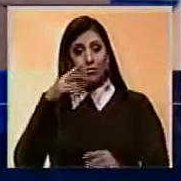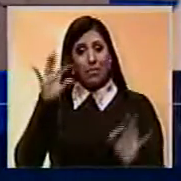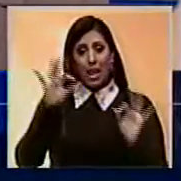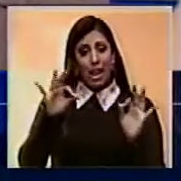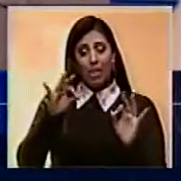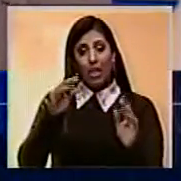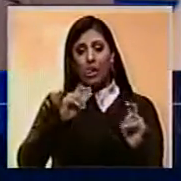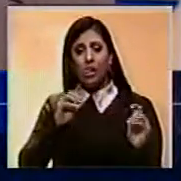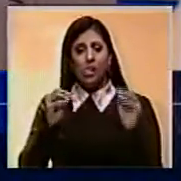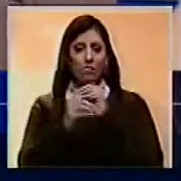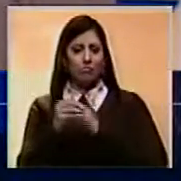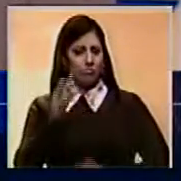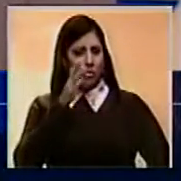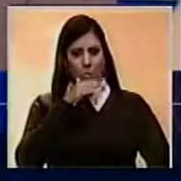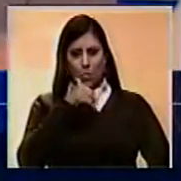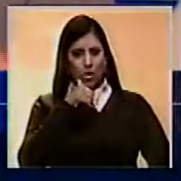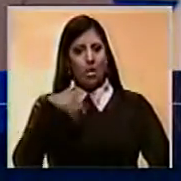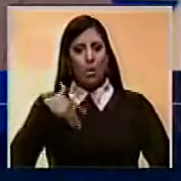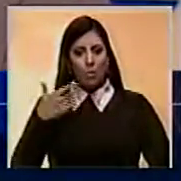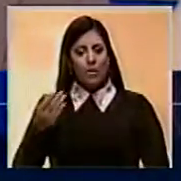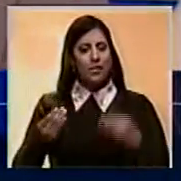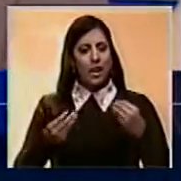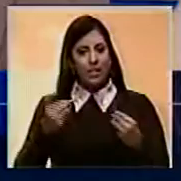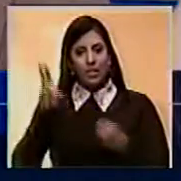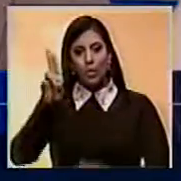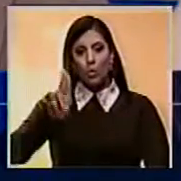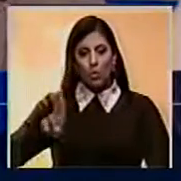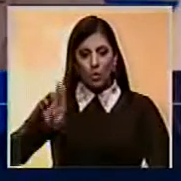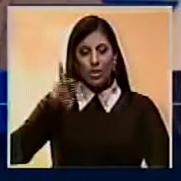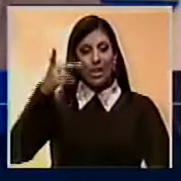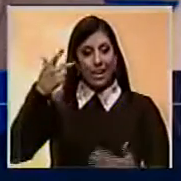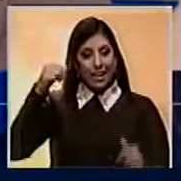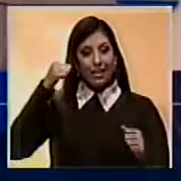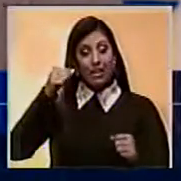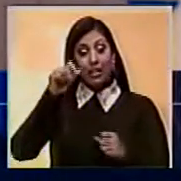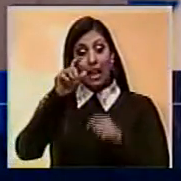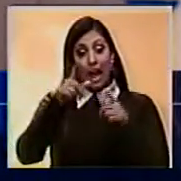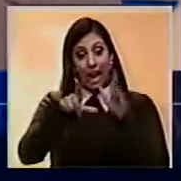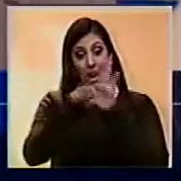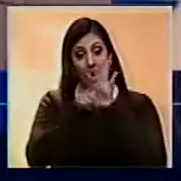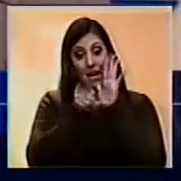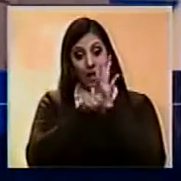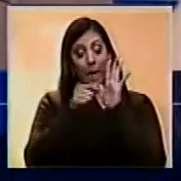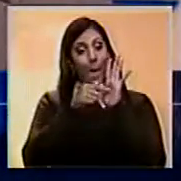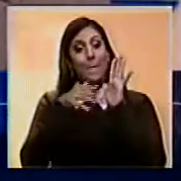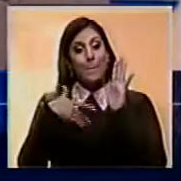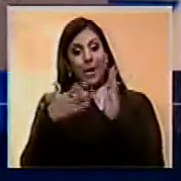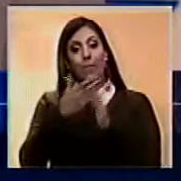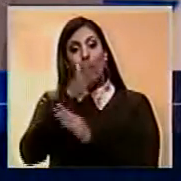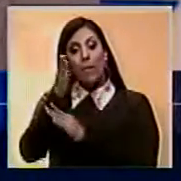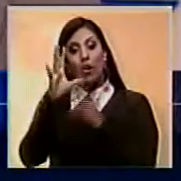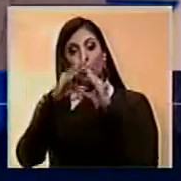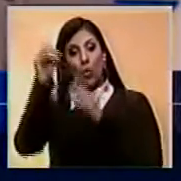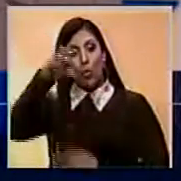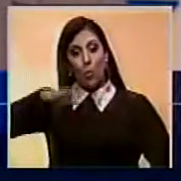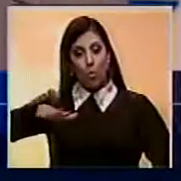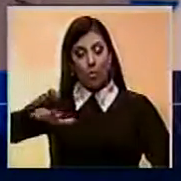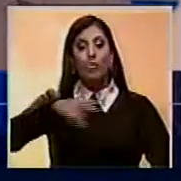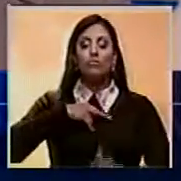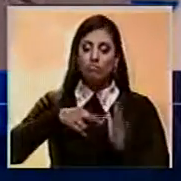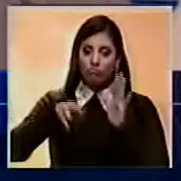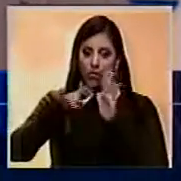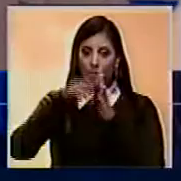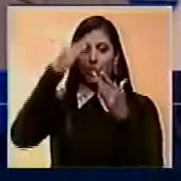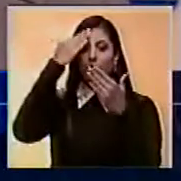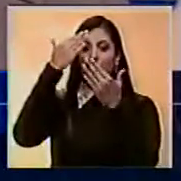ninguna contradicción en la posibilidad de hacer uso, hacer ejercicio de un instrumento legal para poder llegar a toda la población, repito,